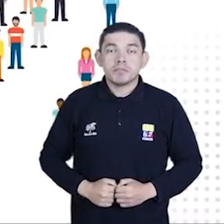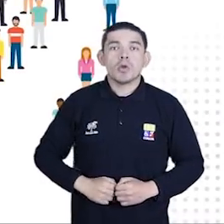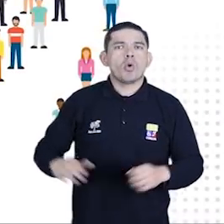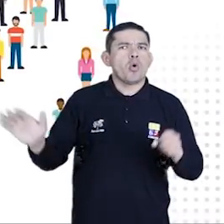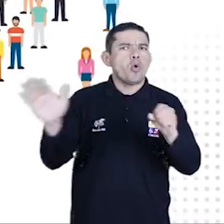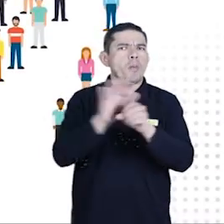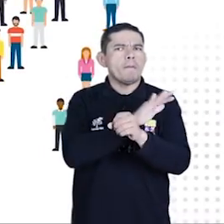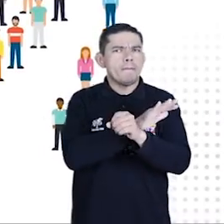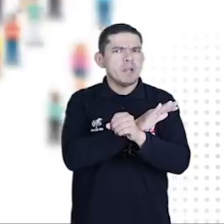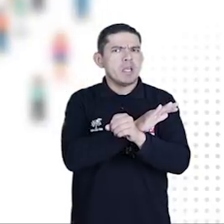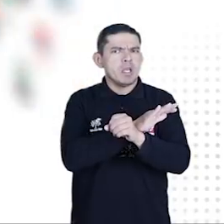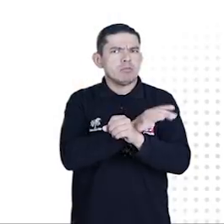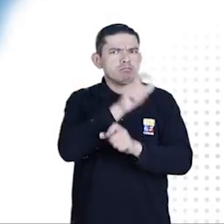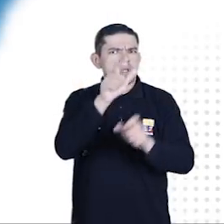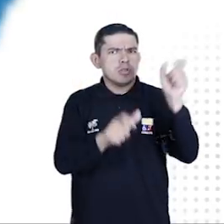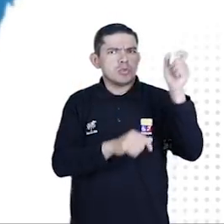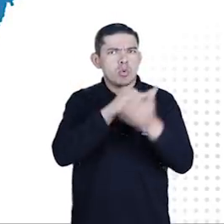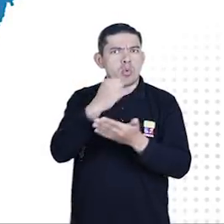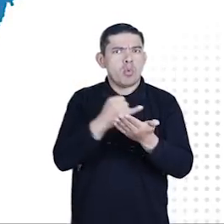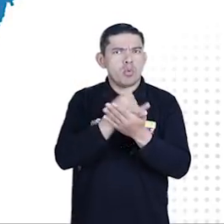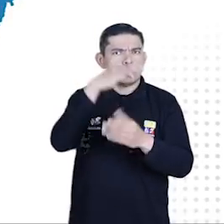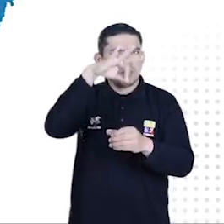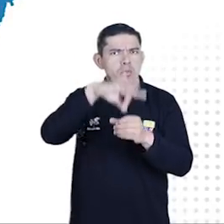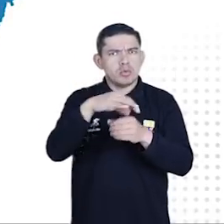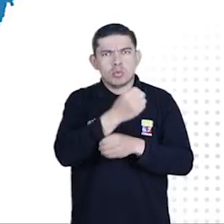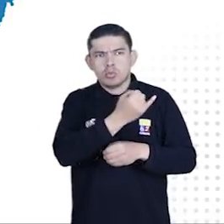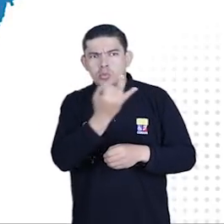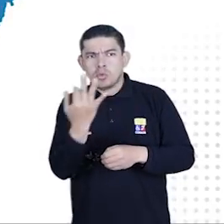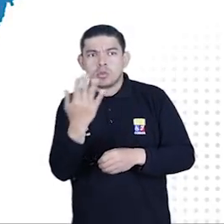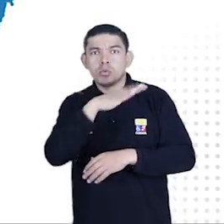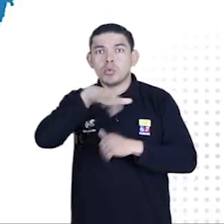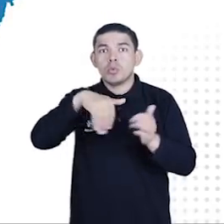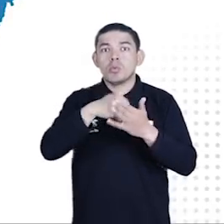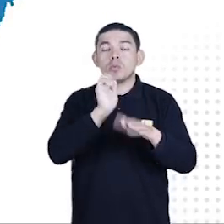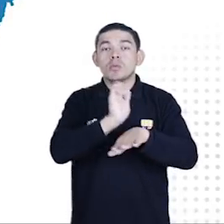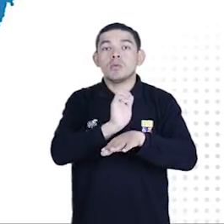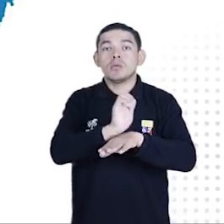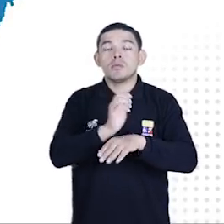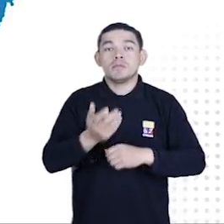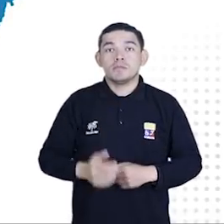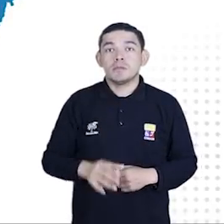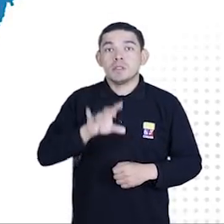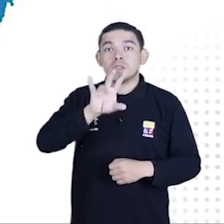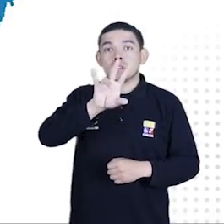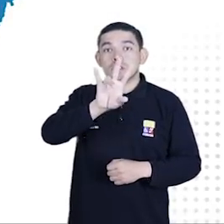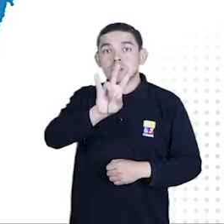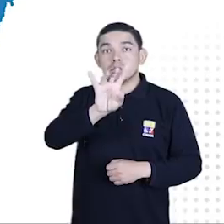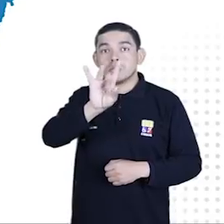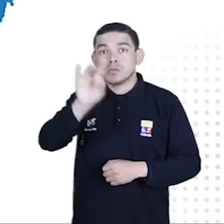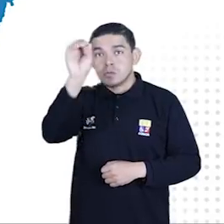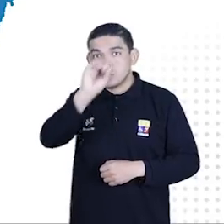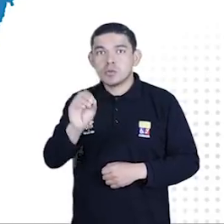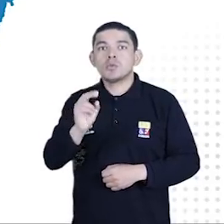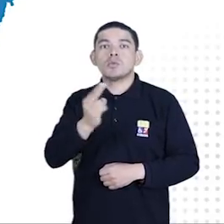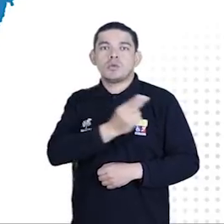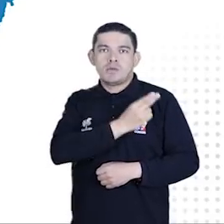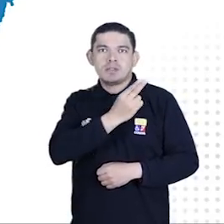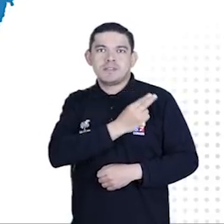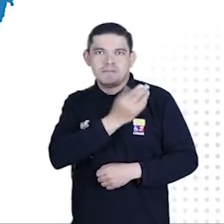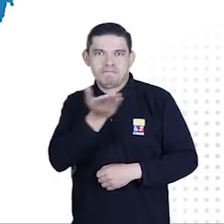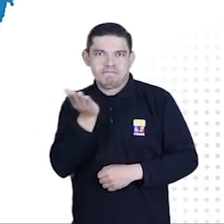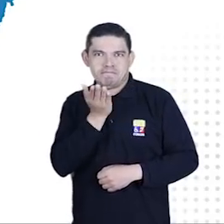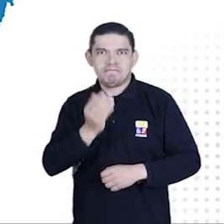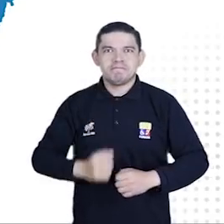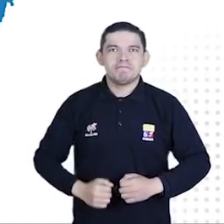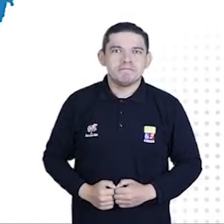Electoral. Del total de integrantes de las juntas receptoras del voto designados a escala nacional, el 78